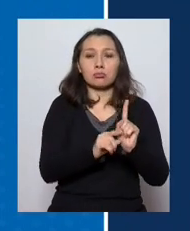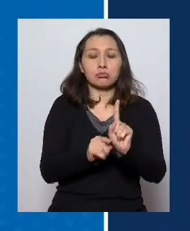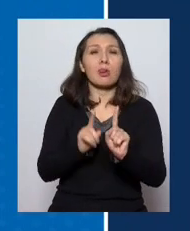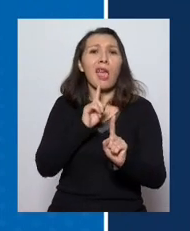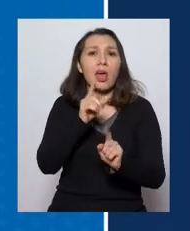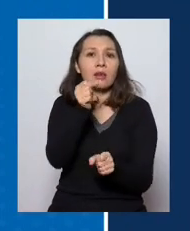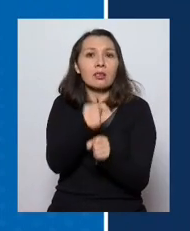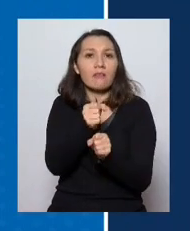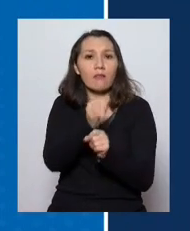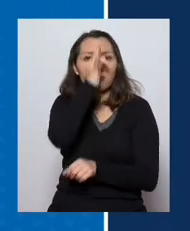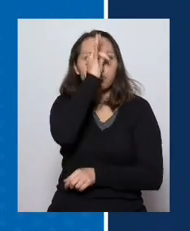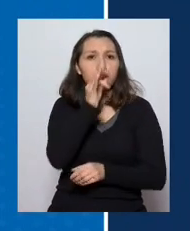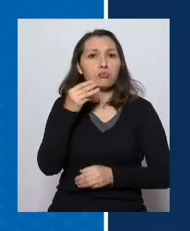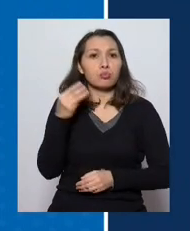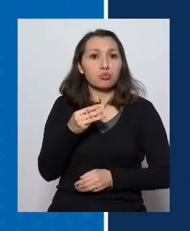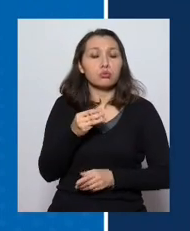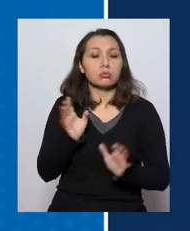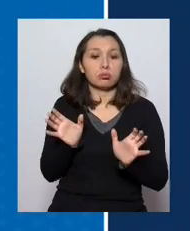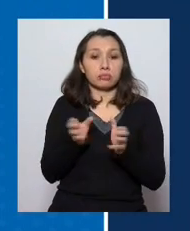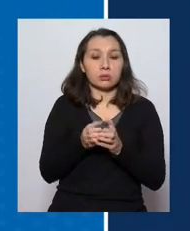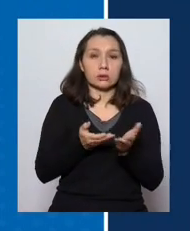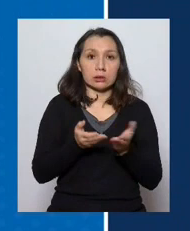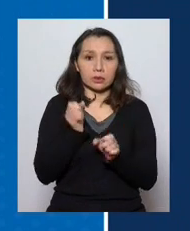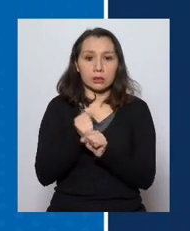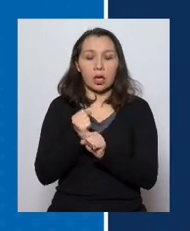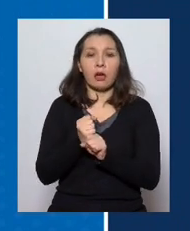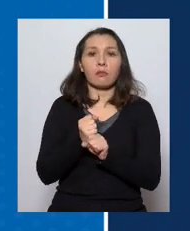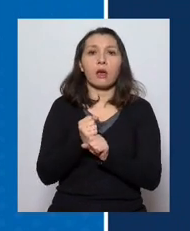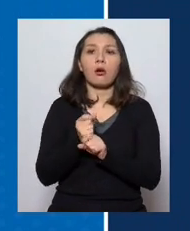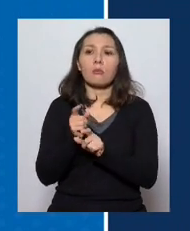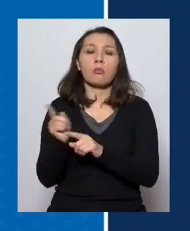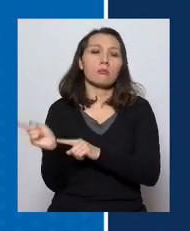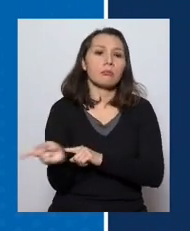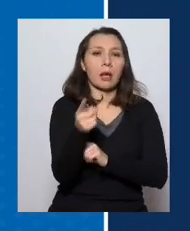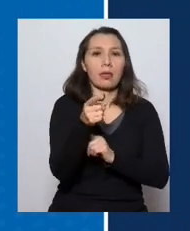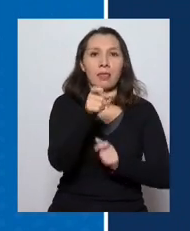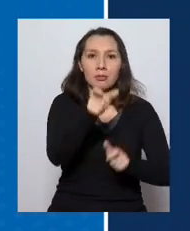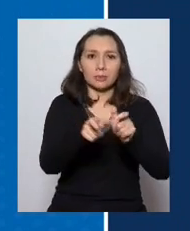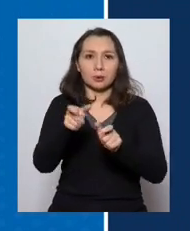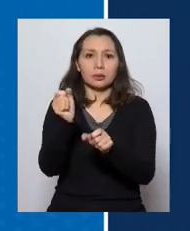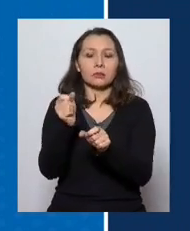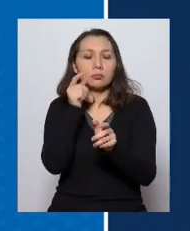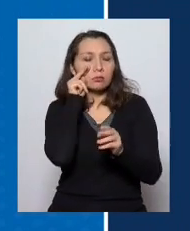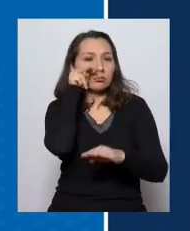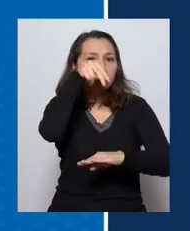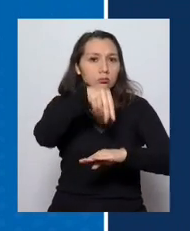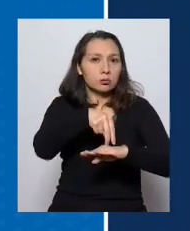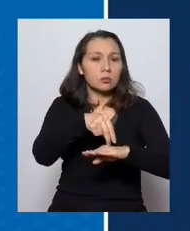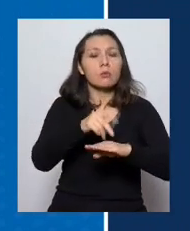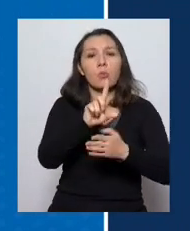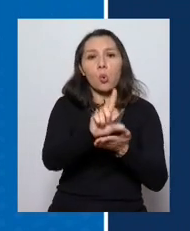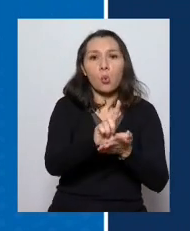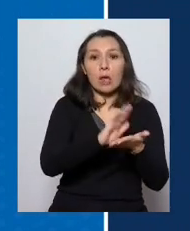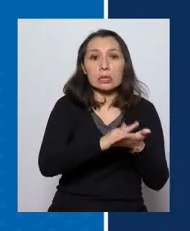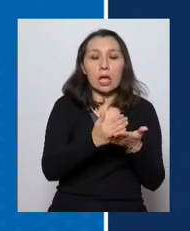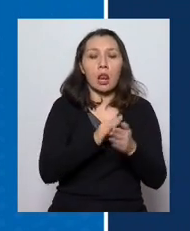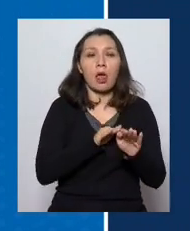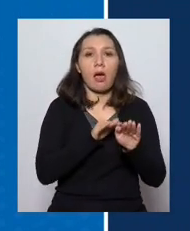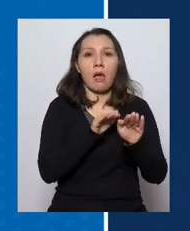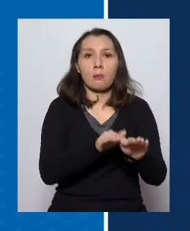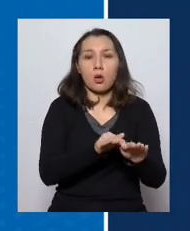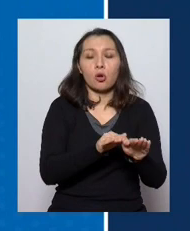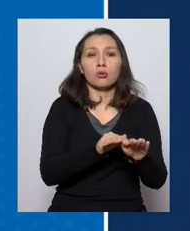municipalidades para que en comisión de servicio envíe sus fiscalizadores a las severías de salud para apoyar